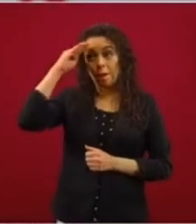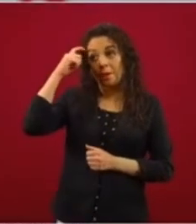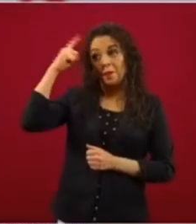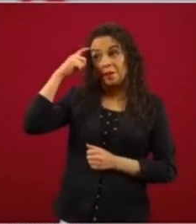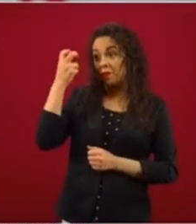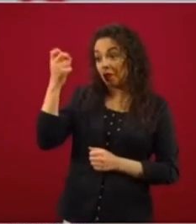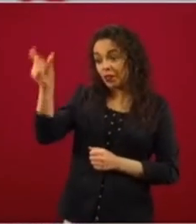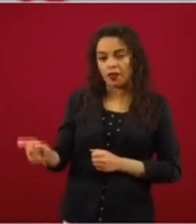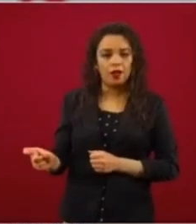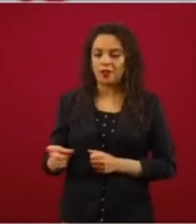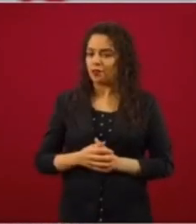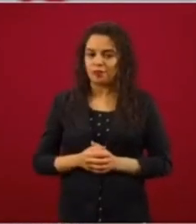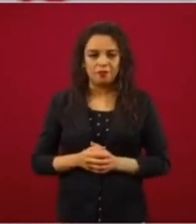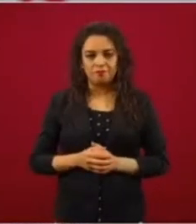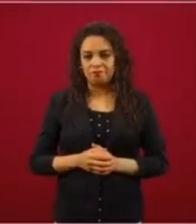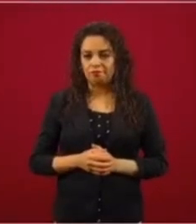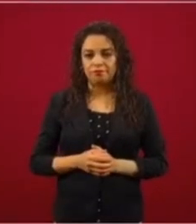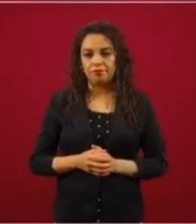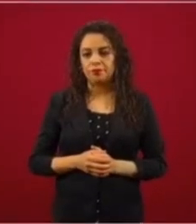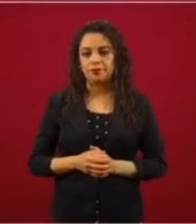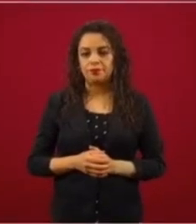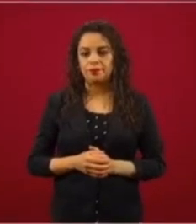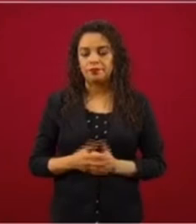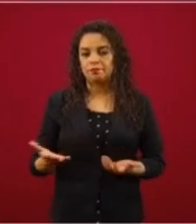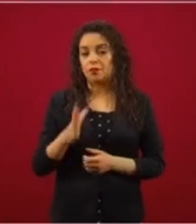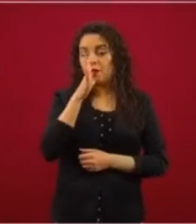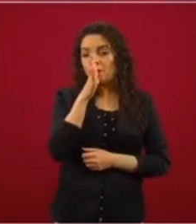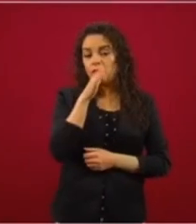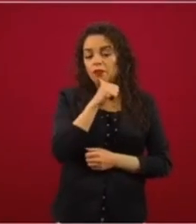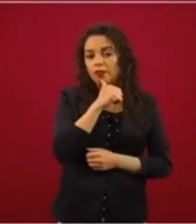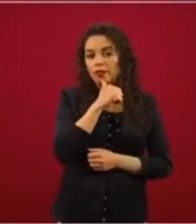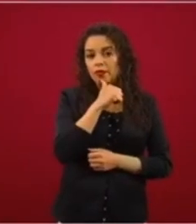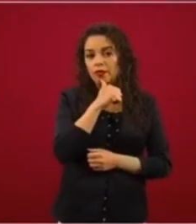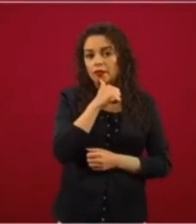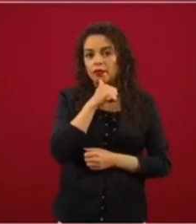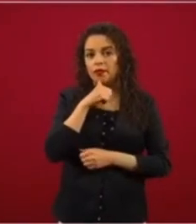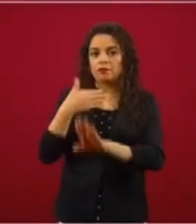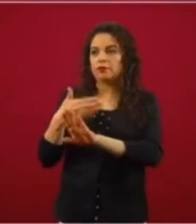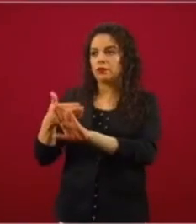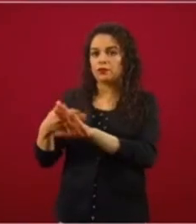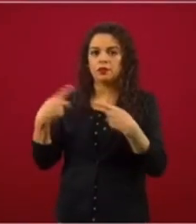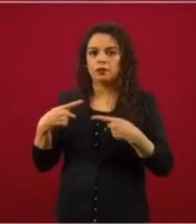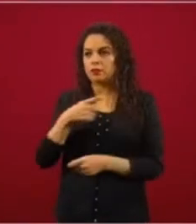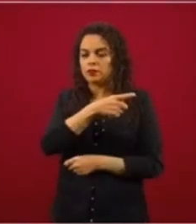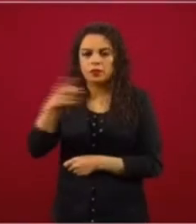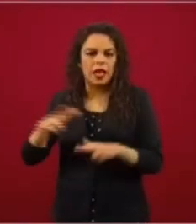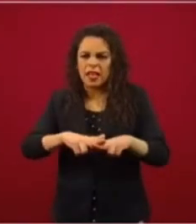no podemos afectar la dignidad de nadie,